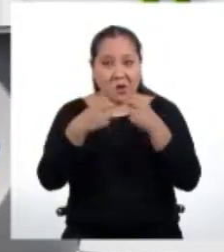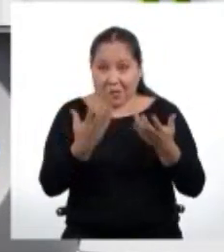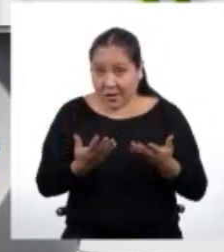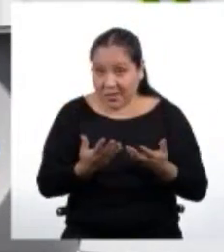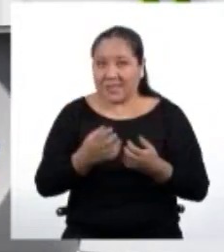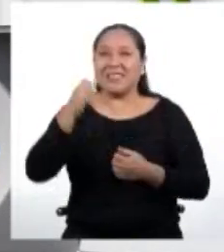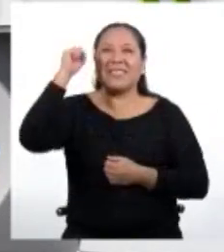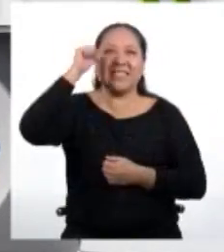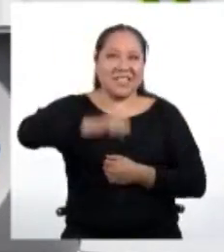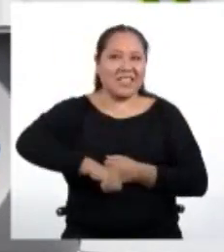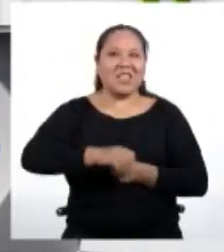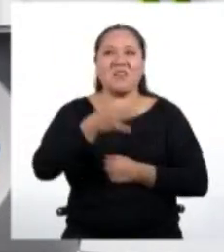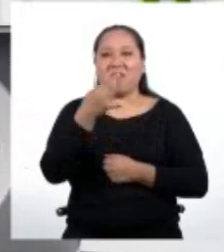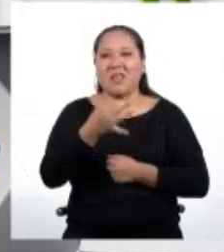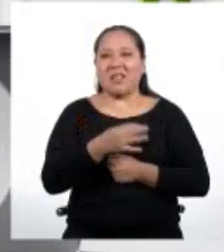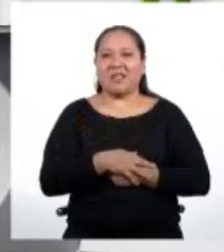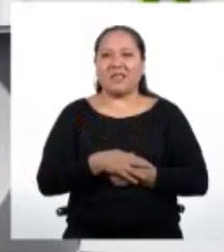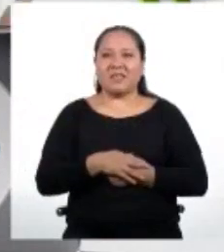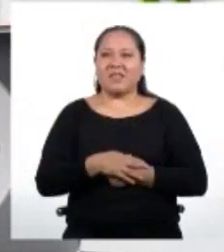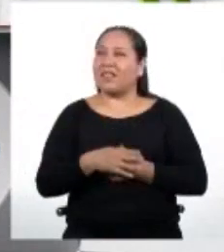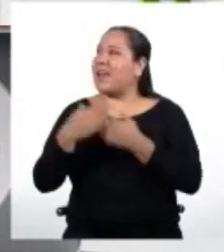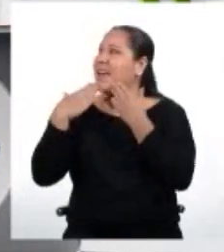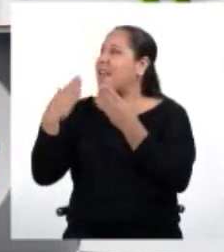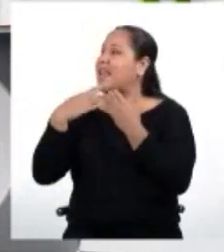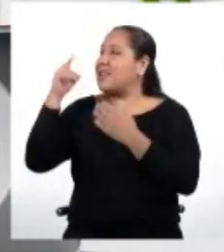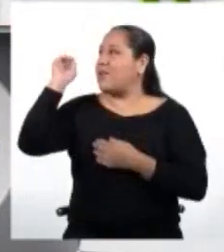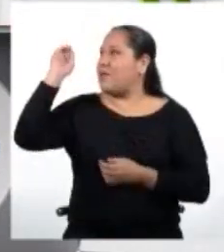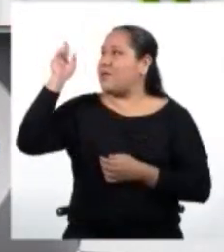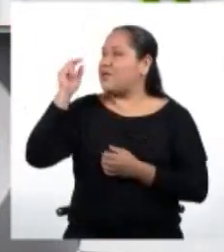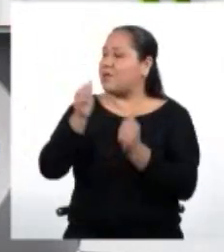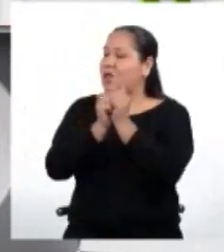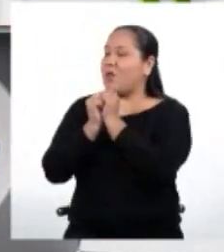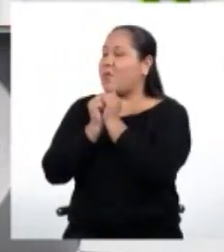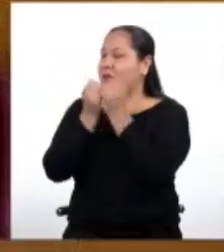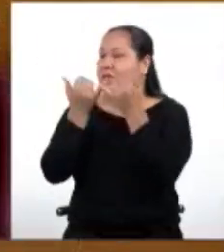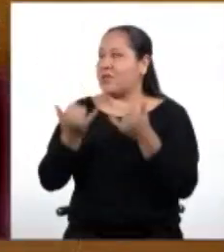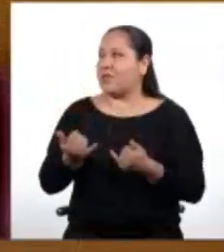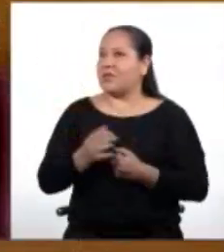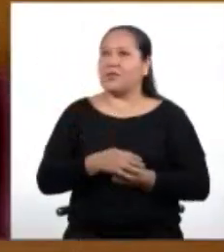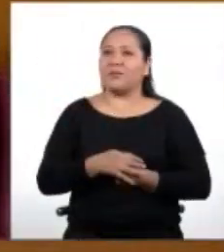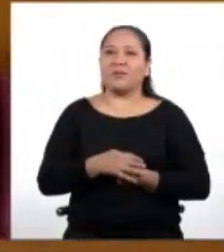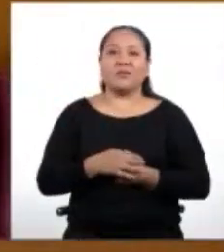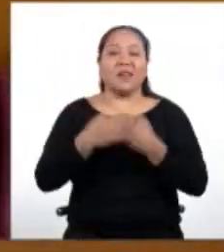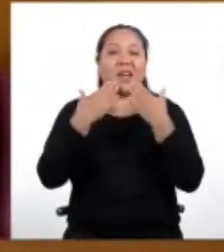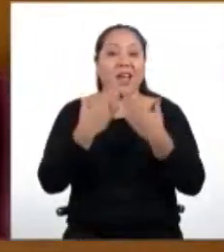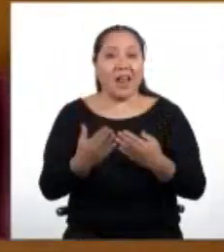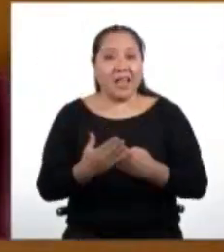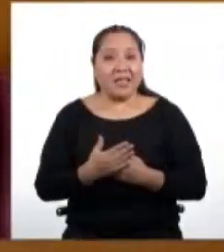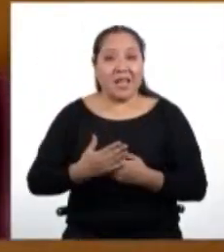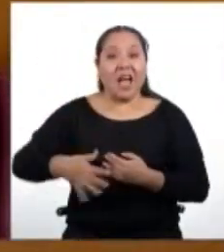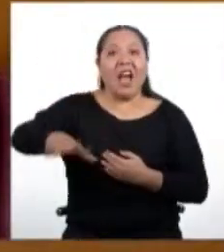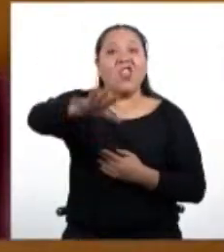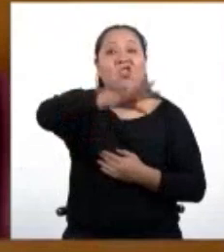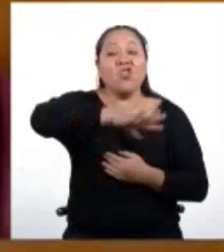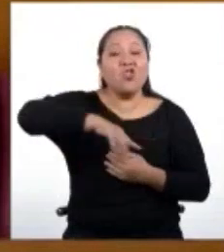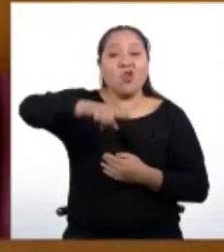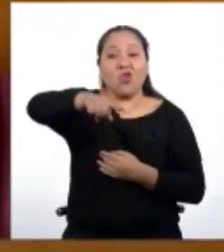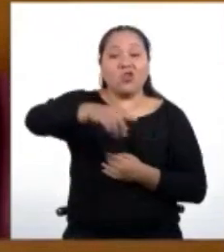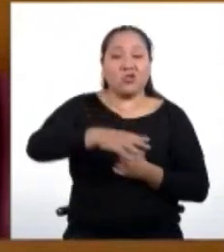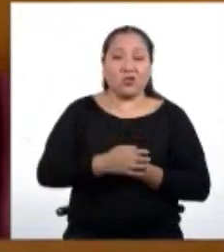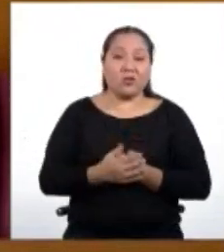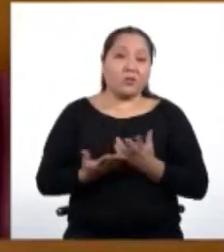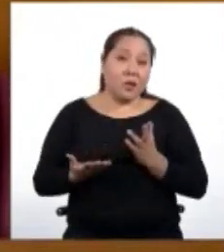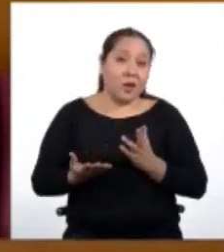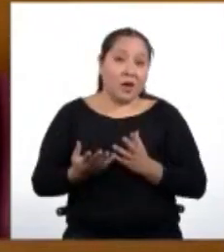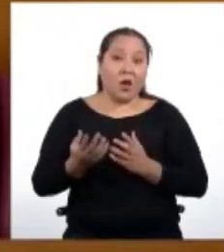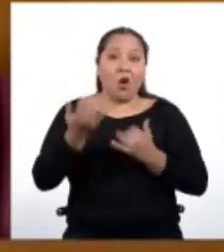Por supuesto que sí. Muchas gracias, profesor, por acompañarnos hoy. Gracias a todos y todas. Más